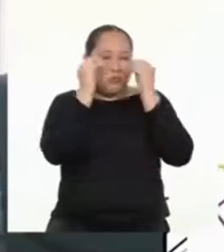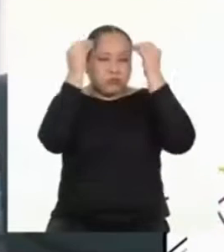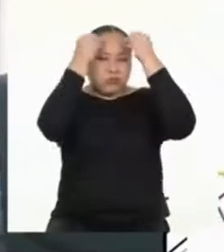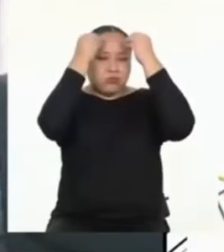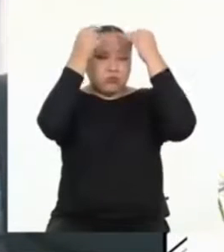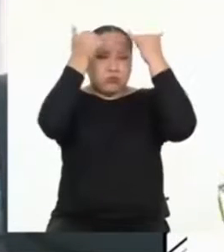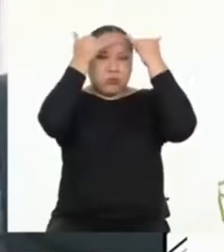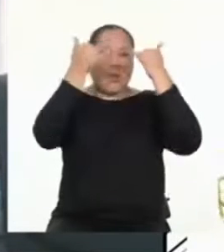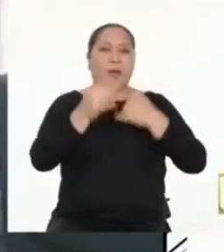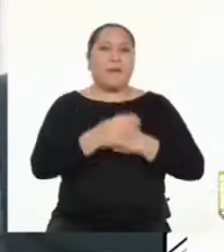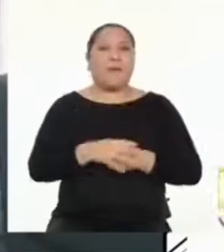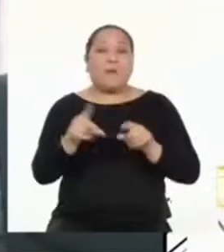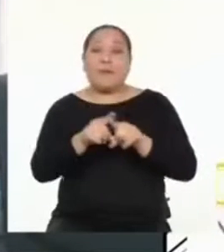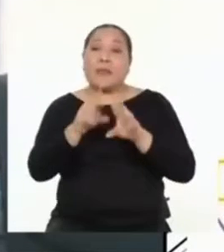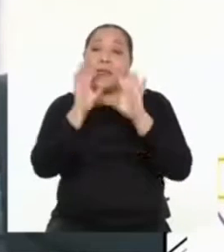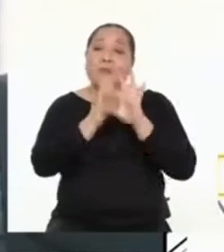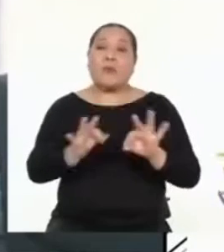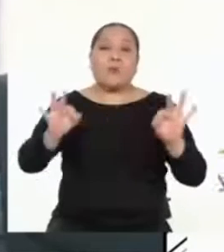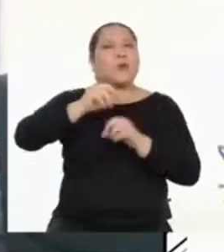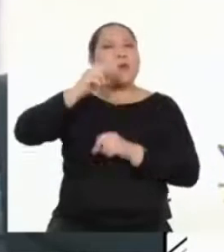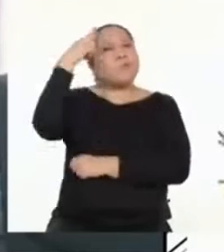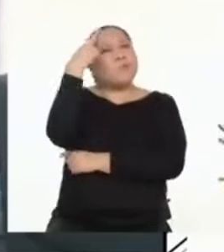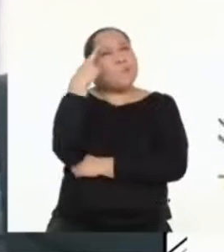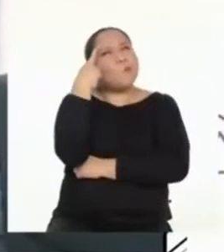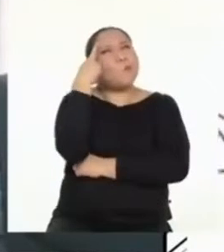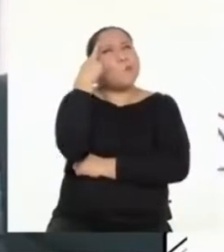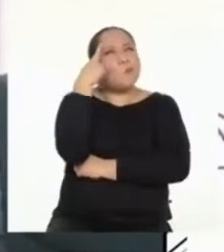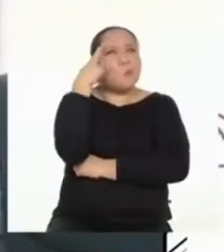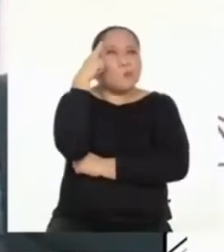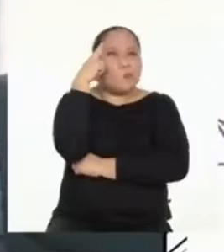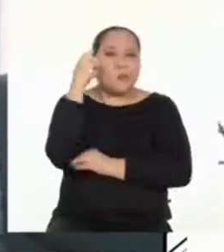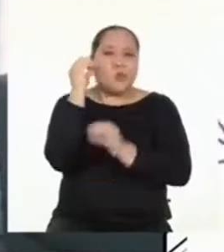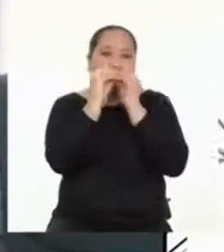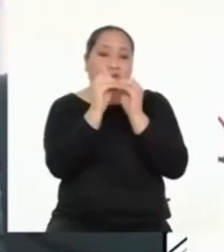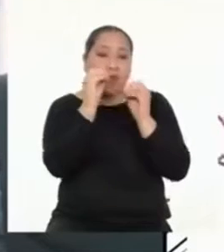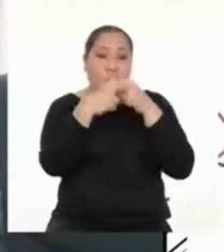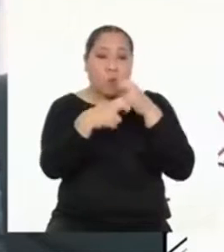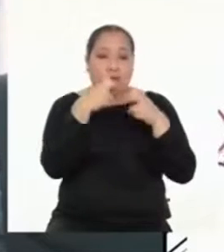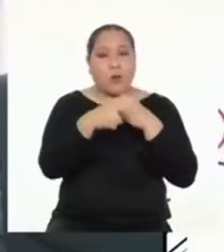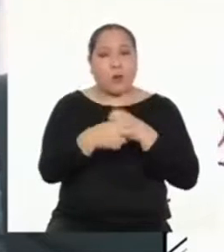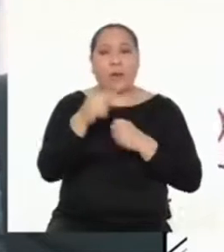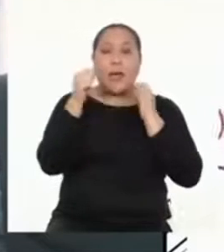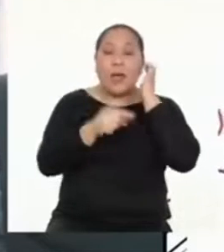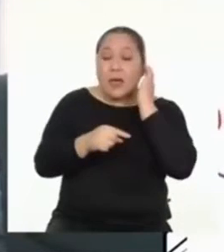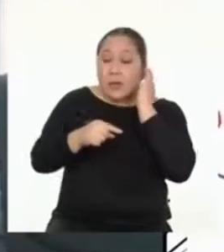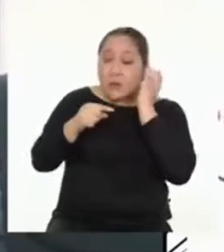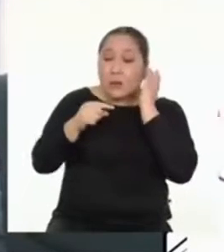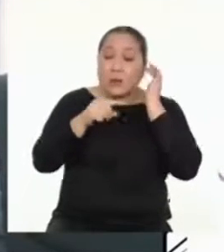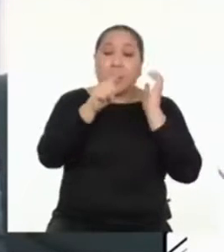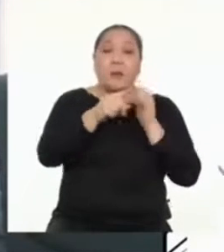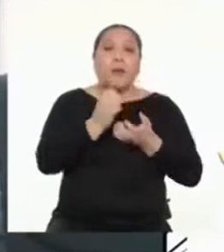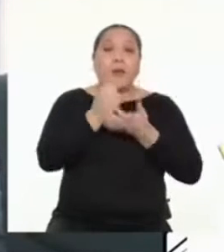es importante razonar, tener una postura, solucionar problemas. Así voy activando